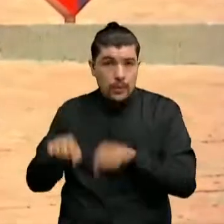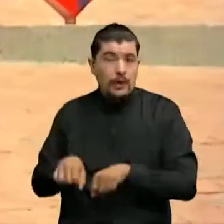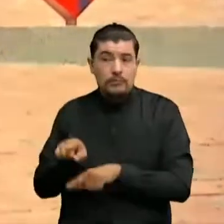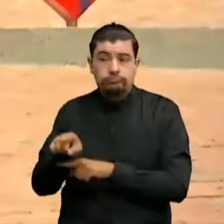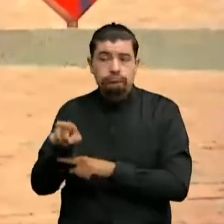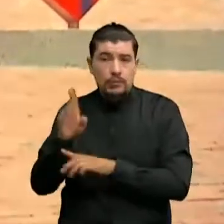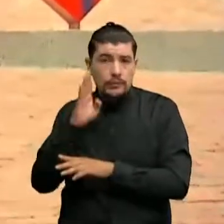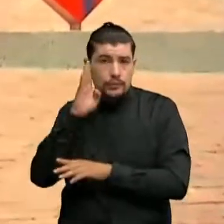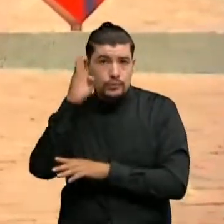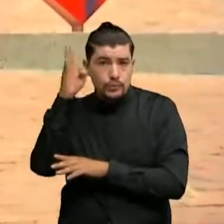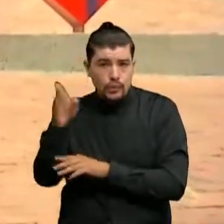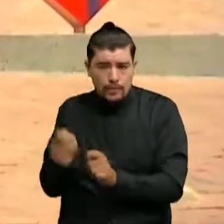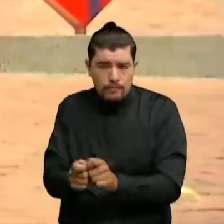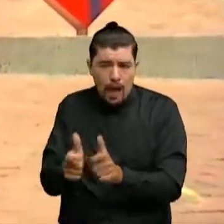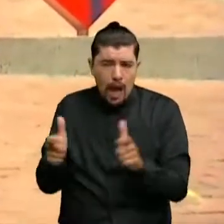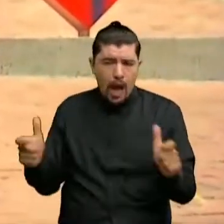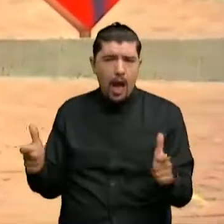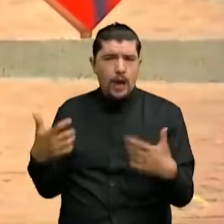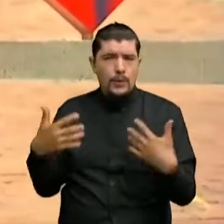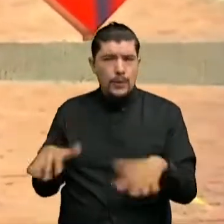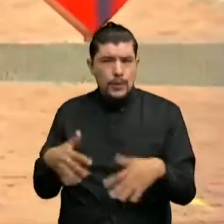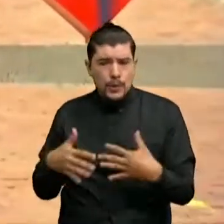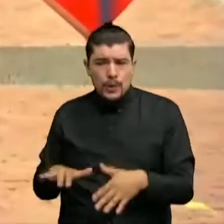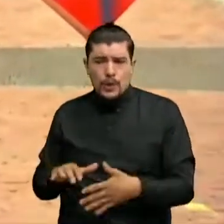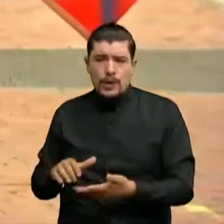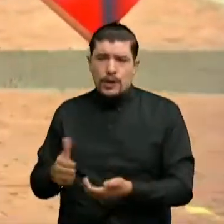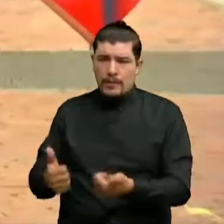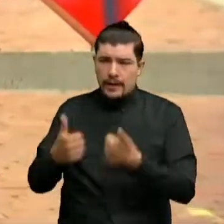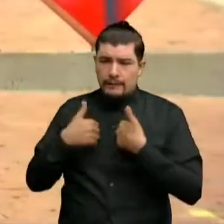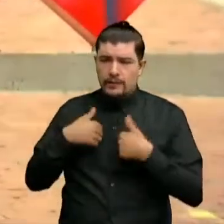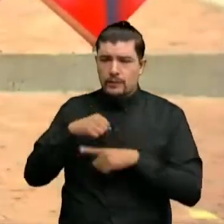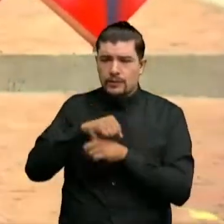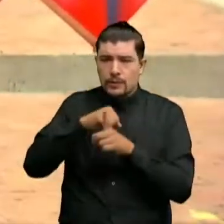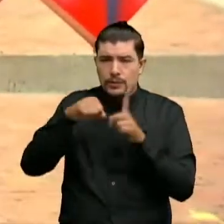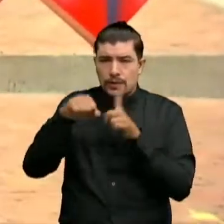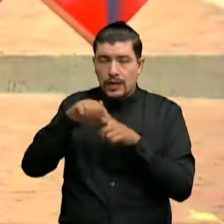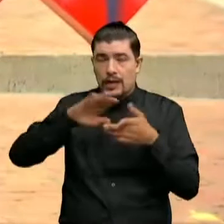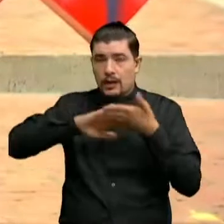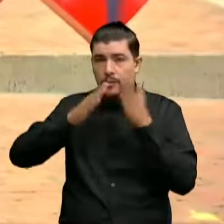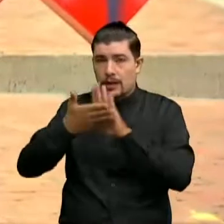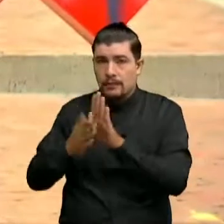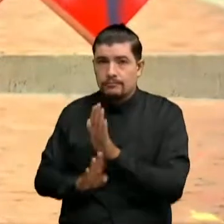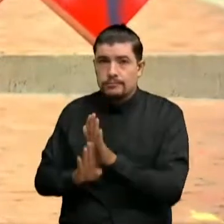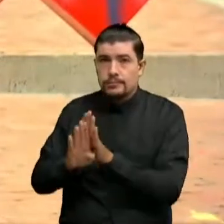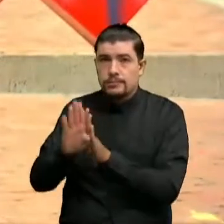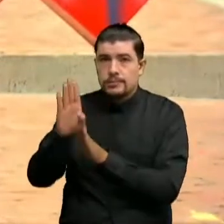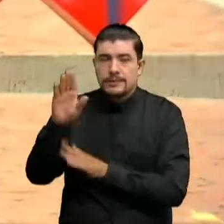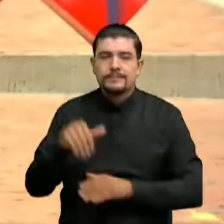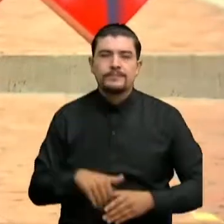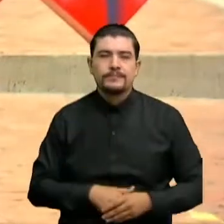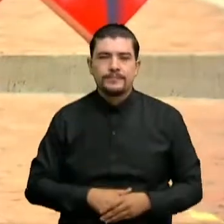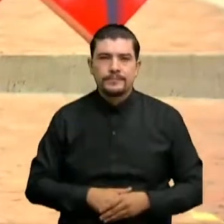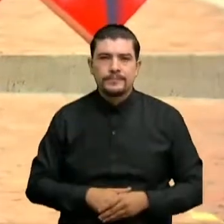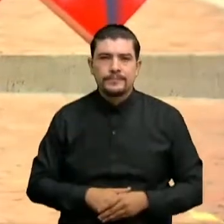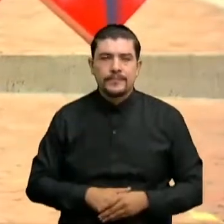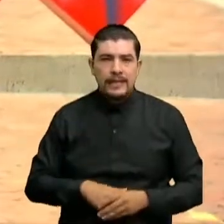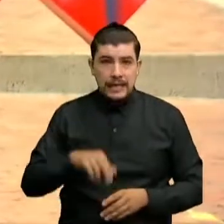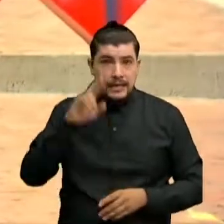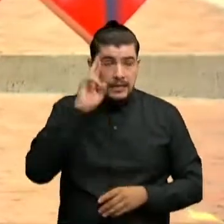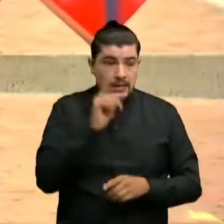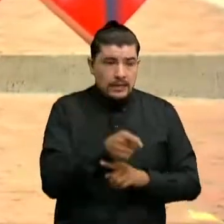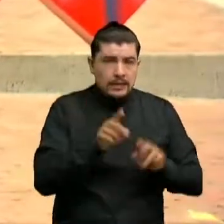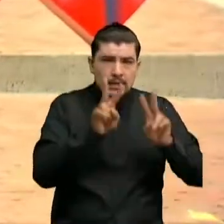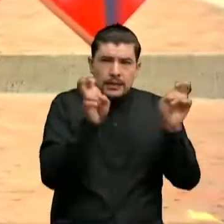reconstruir Muchos tejidos sociales Precisamente lo que decía anteriormente Y precisamente hay un tema